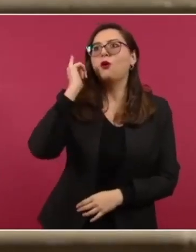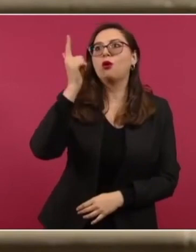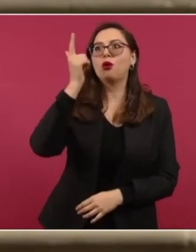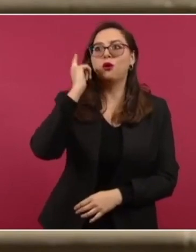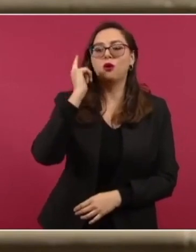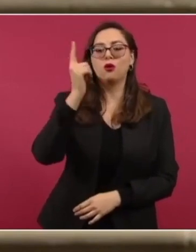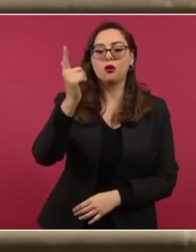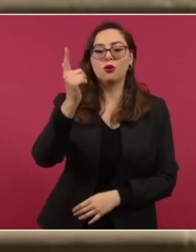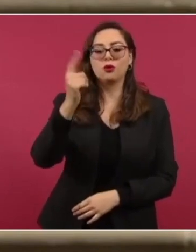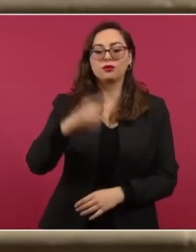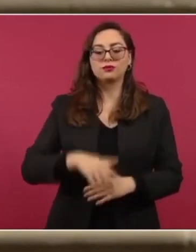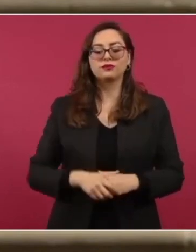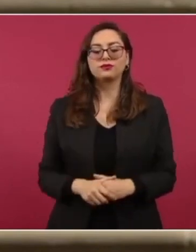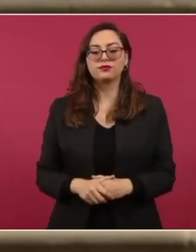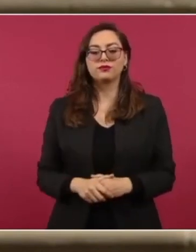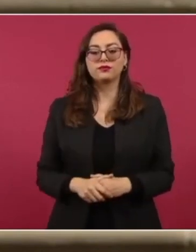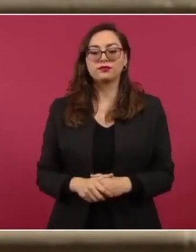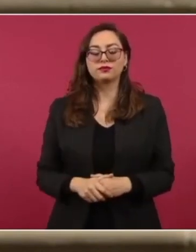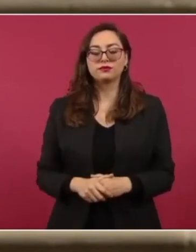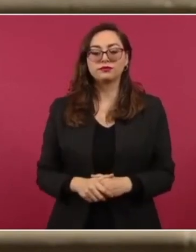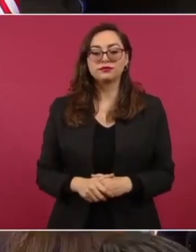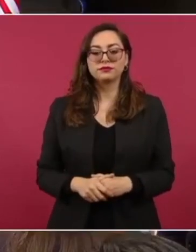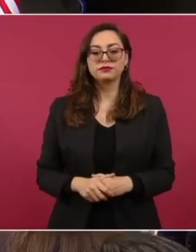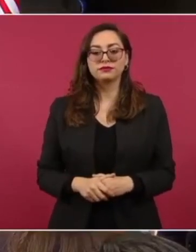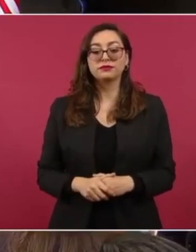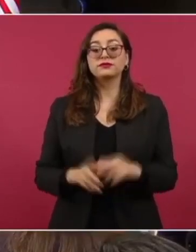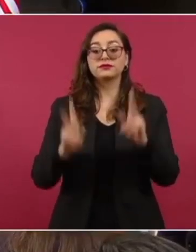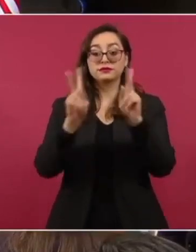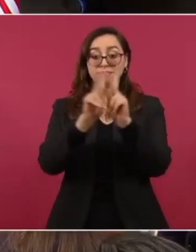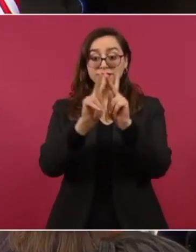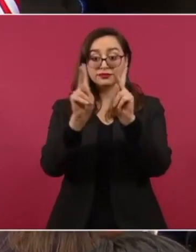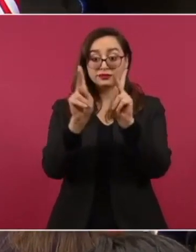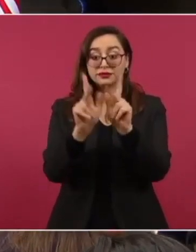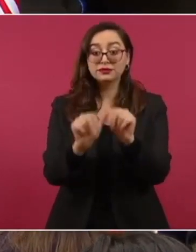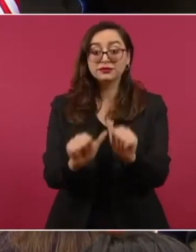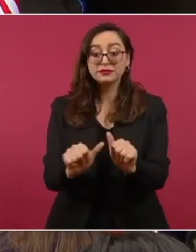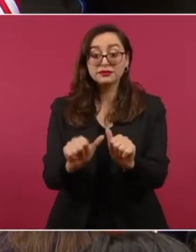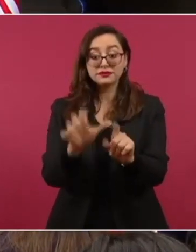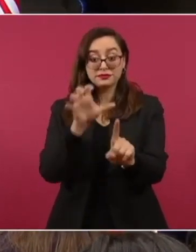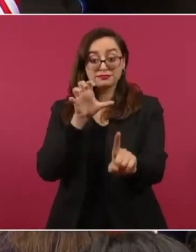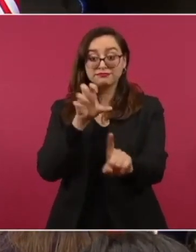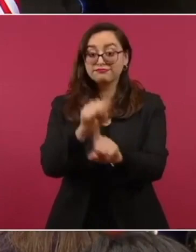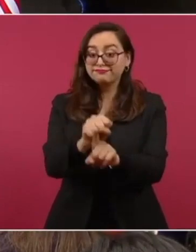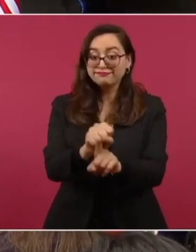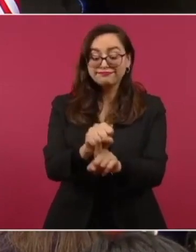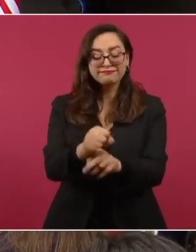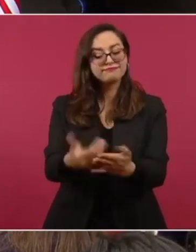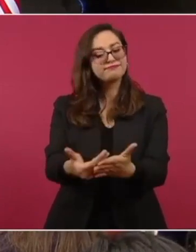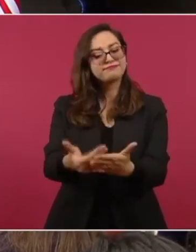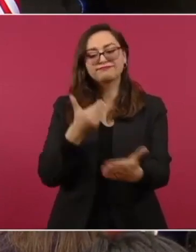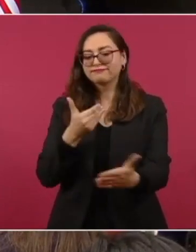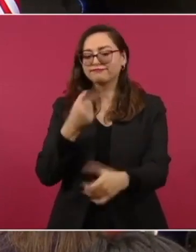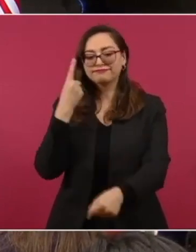La paz es fruto de la justicia.